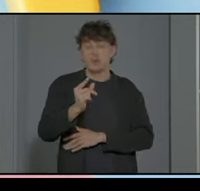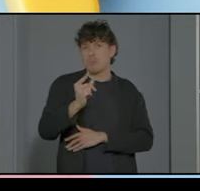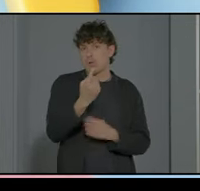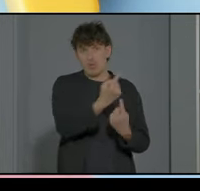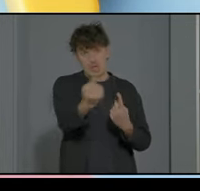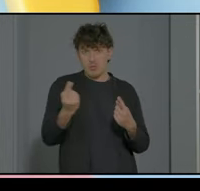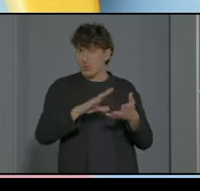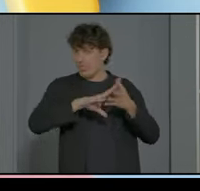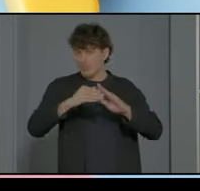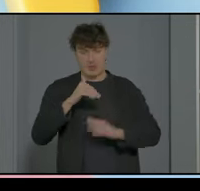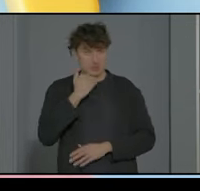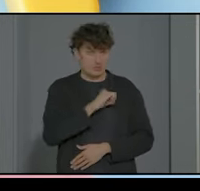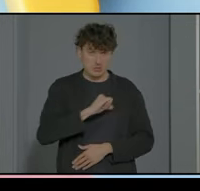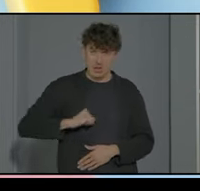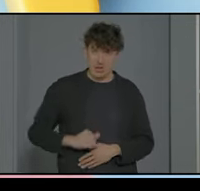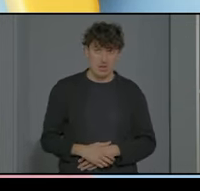muy personal